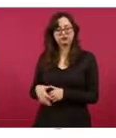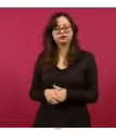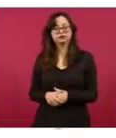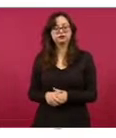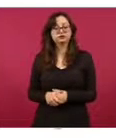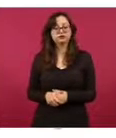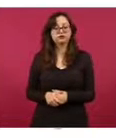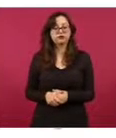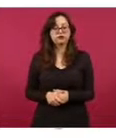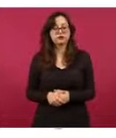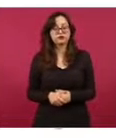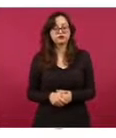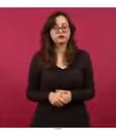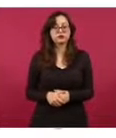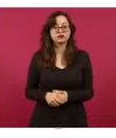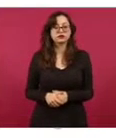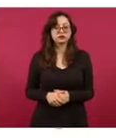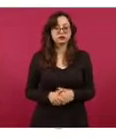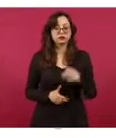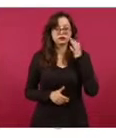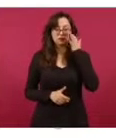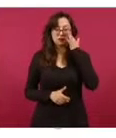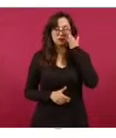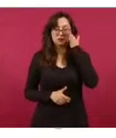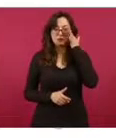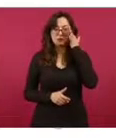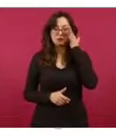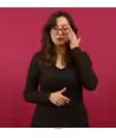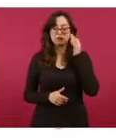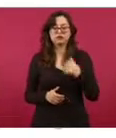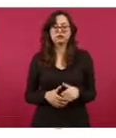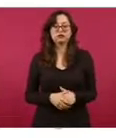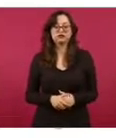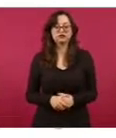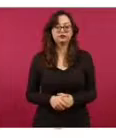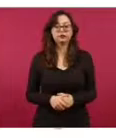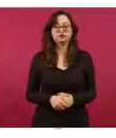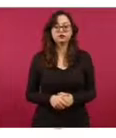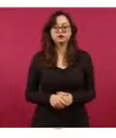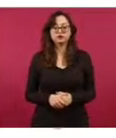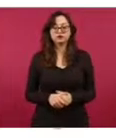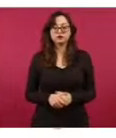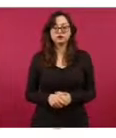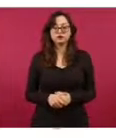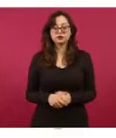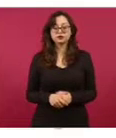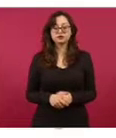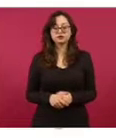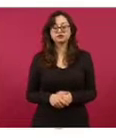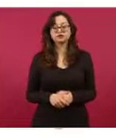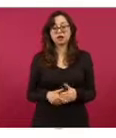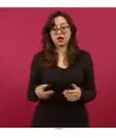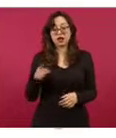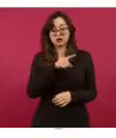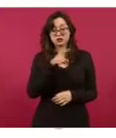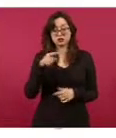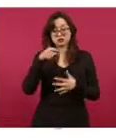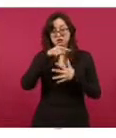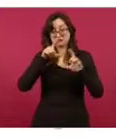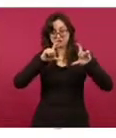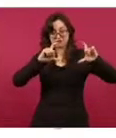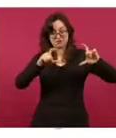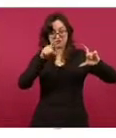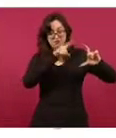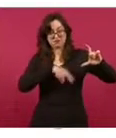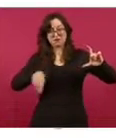años y 3 mil 800 que tienen más de 76 años. Los médicos del Seguro Social en esta